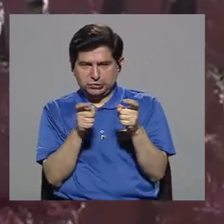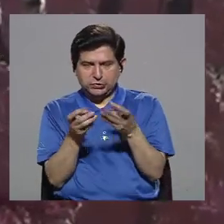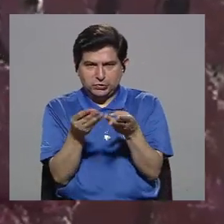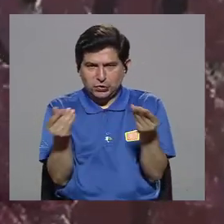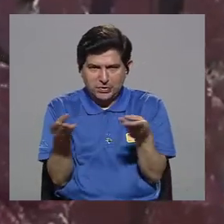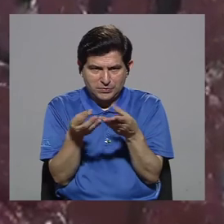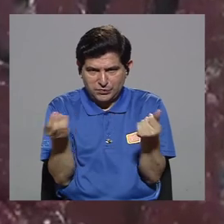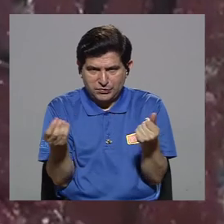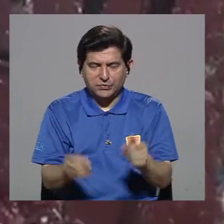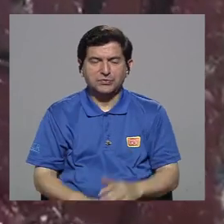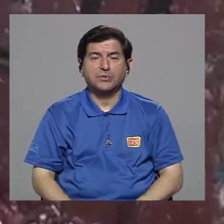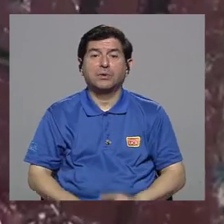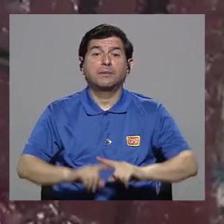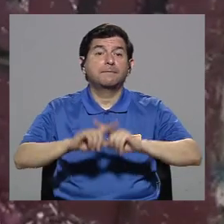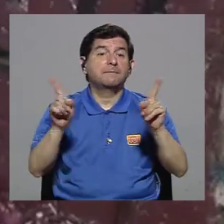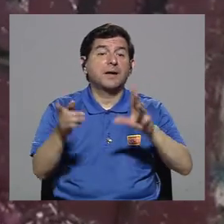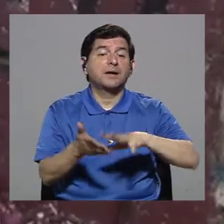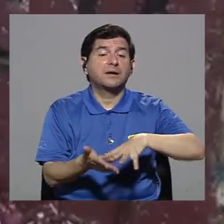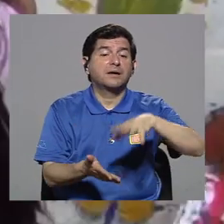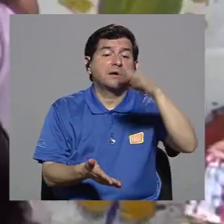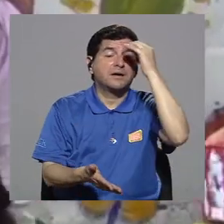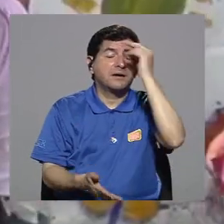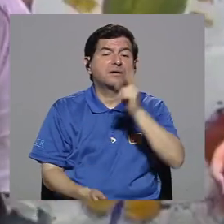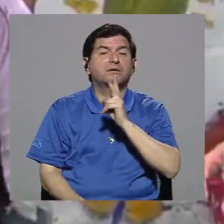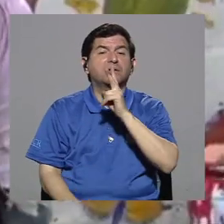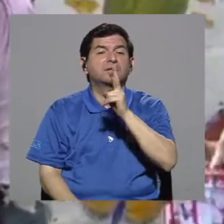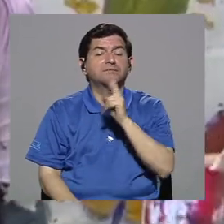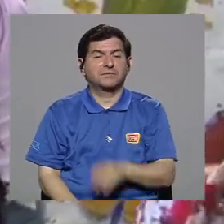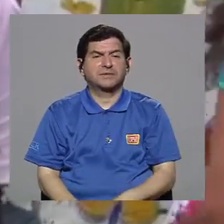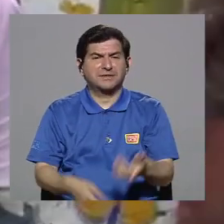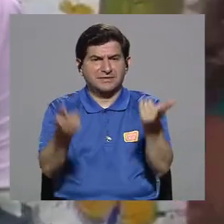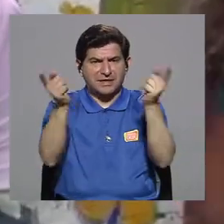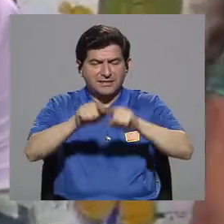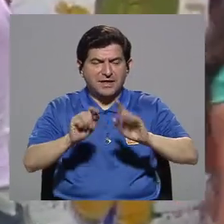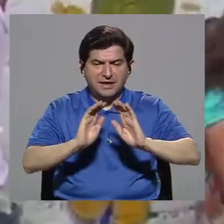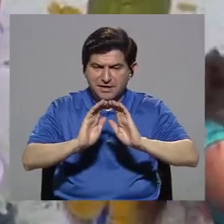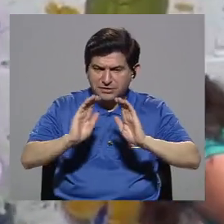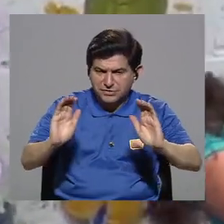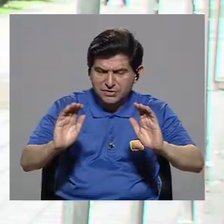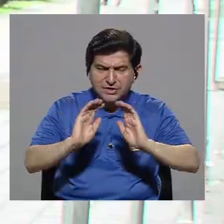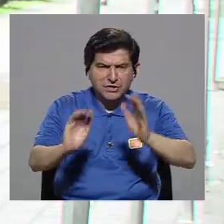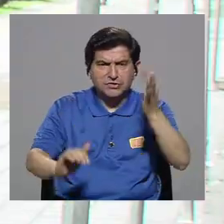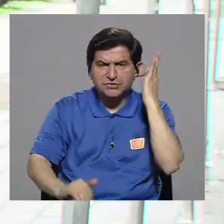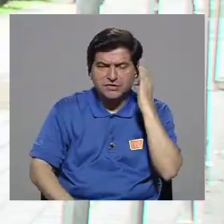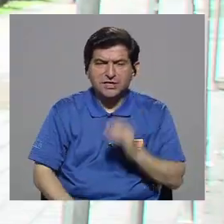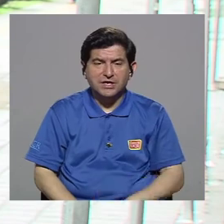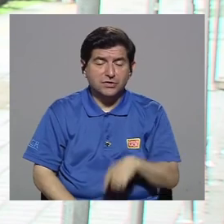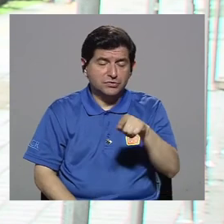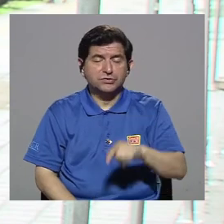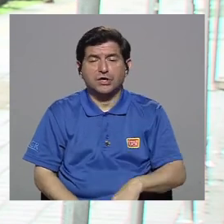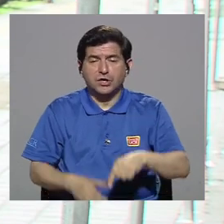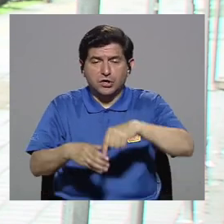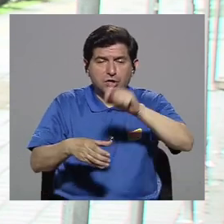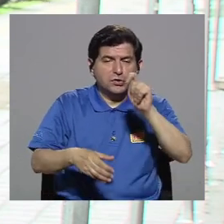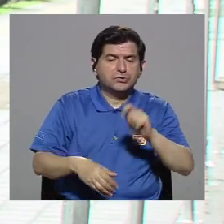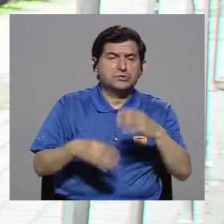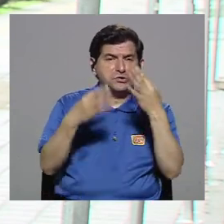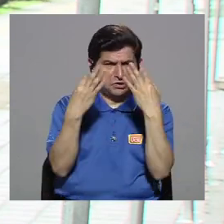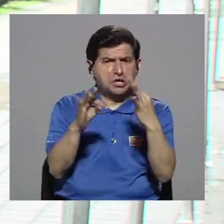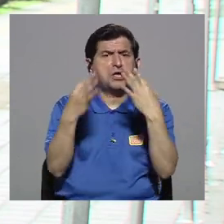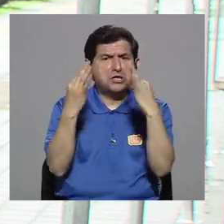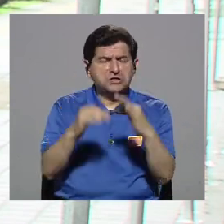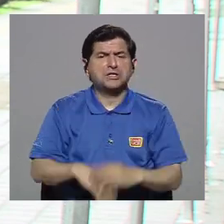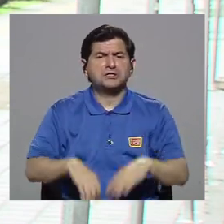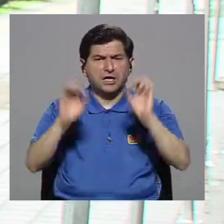muy controlado el producto, ¿no? Pero aprendíamos que en realidad el hecho de que un niño o una niña tomara el